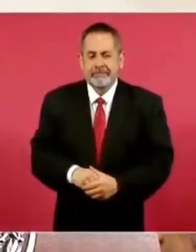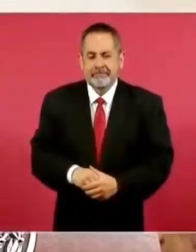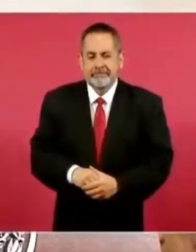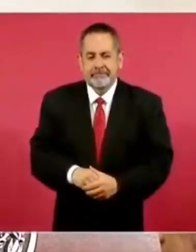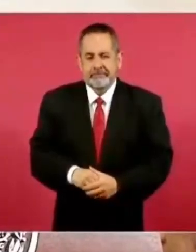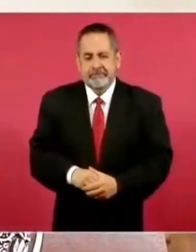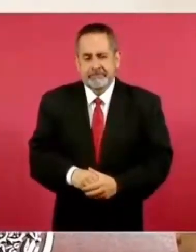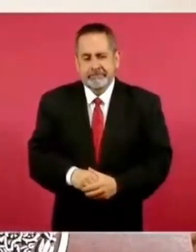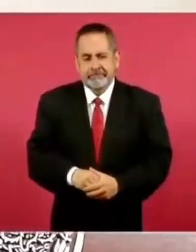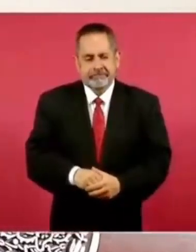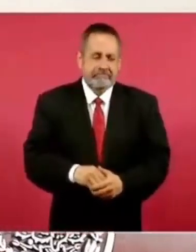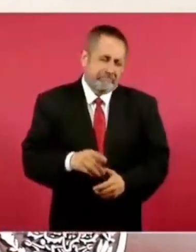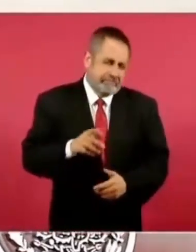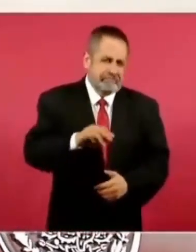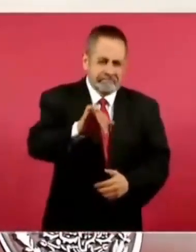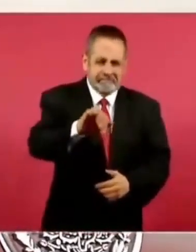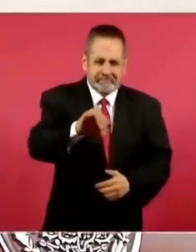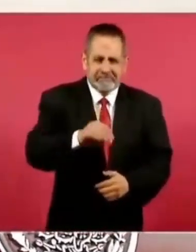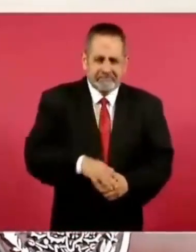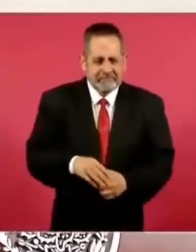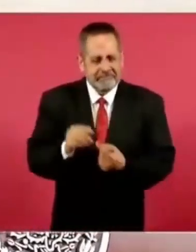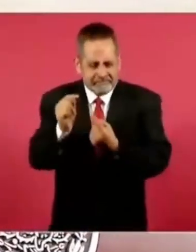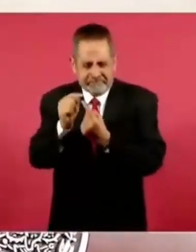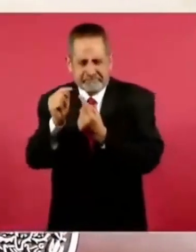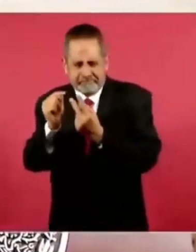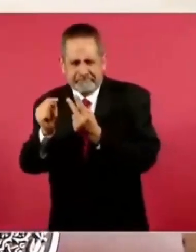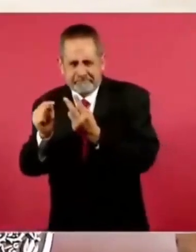Sí, fue una serie de factores.